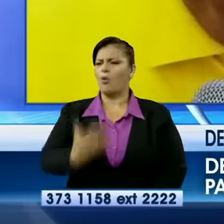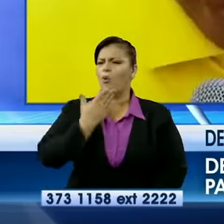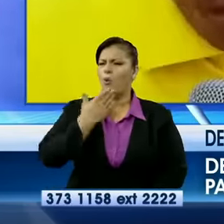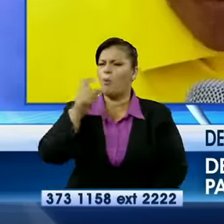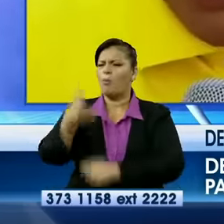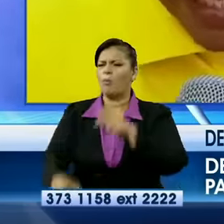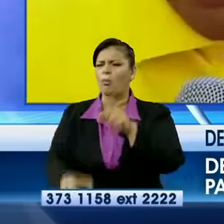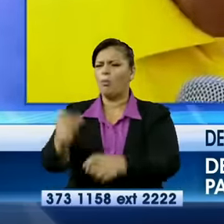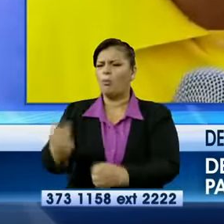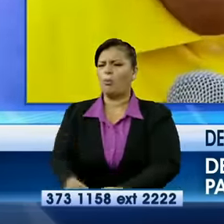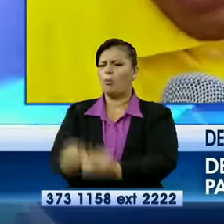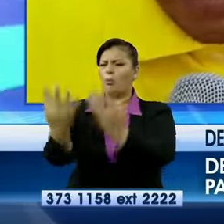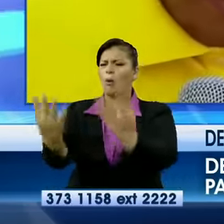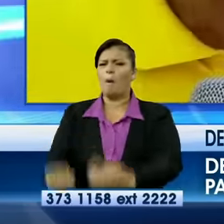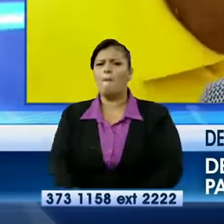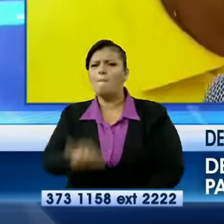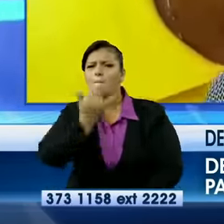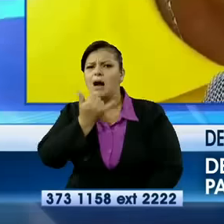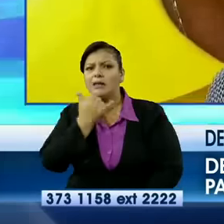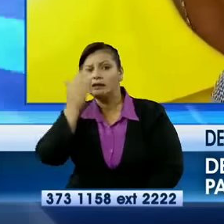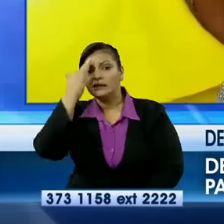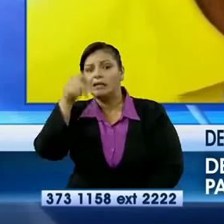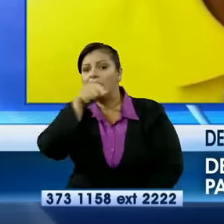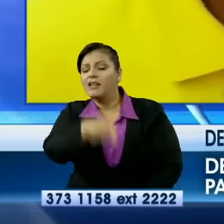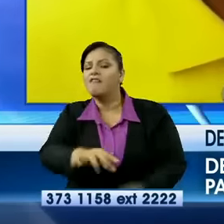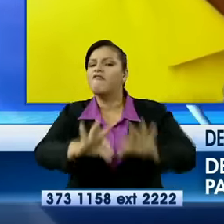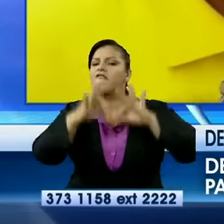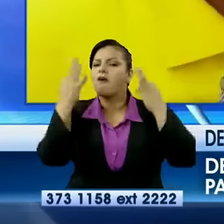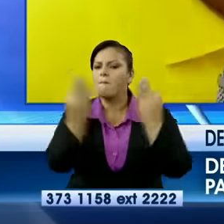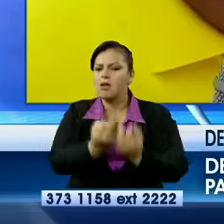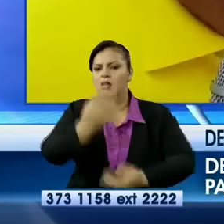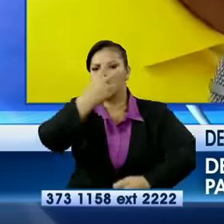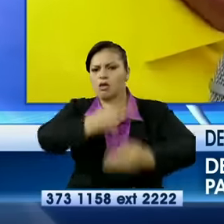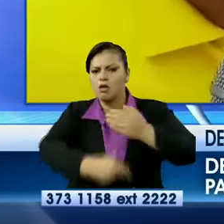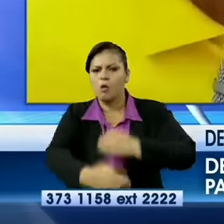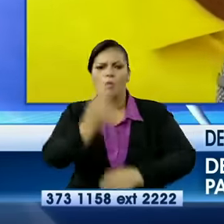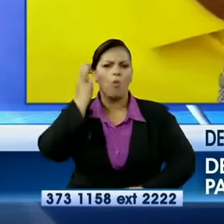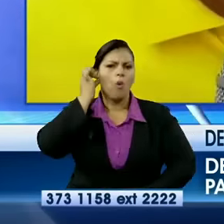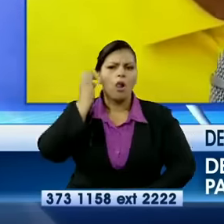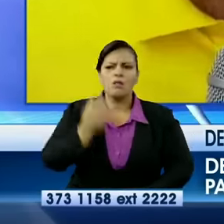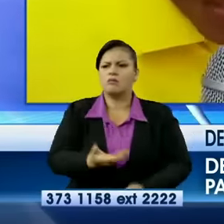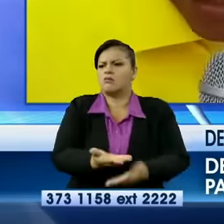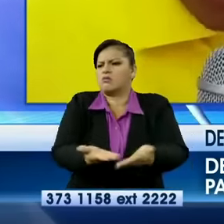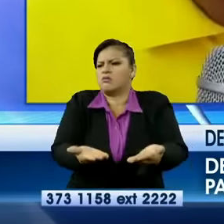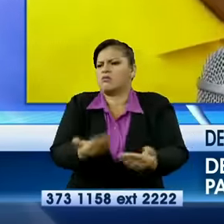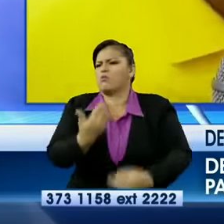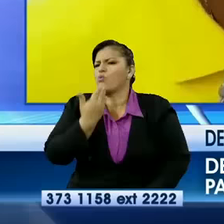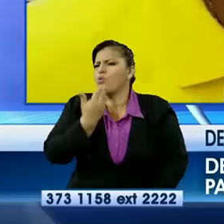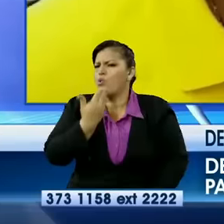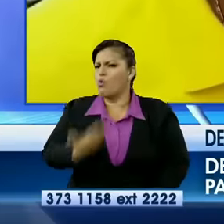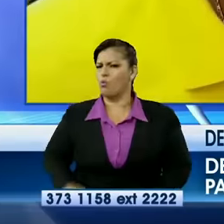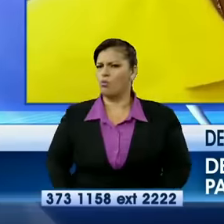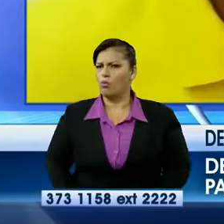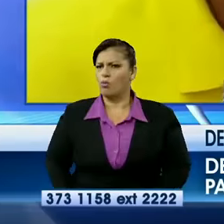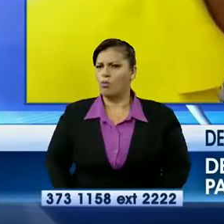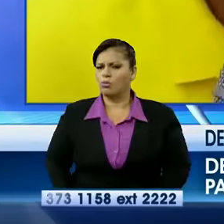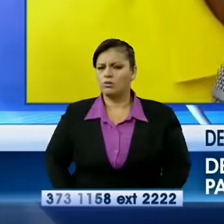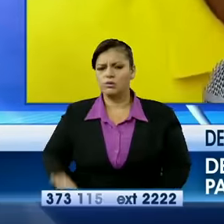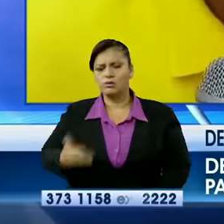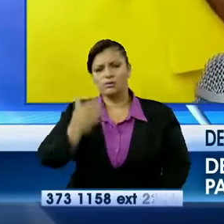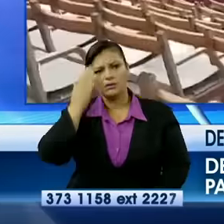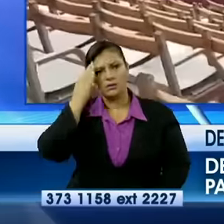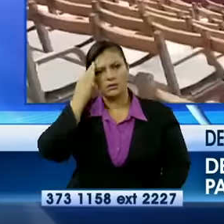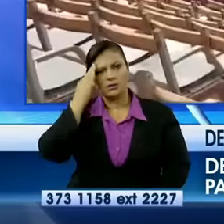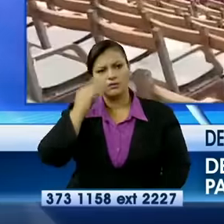que vayan familias enteras con criaturas? Ahí no está el problema, porque se trata de una fiesta deportiva. Pero, por supuesto. Uno puede ir en familia, no tiene por qué